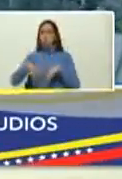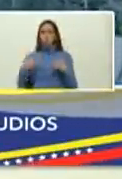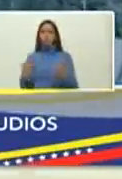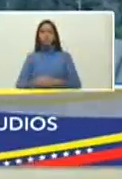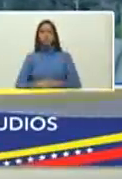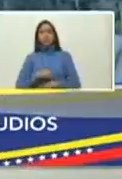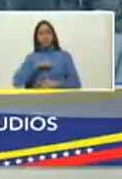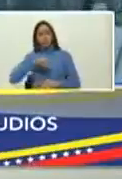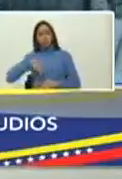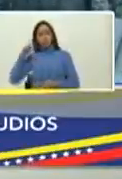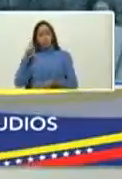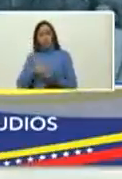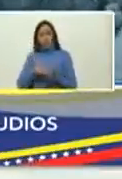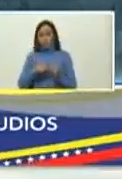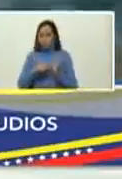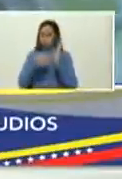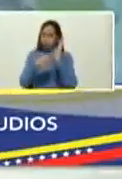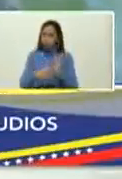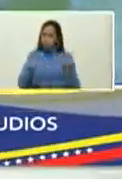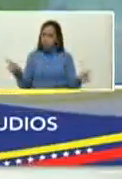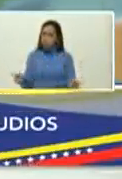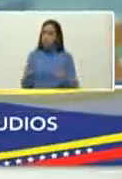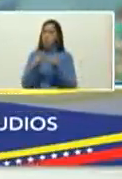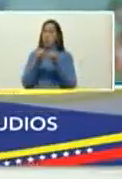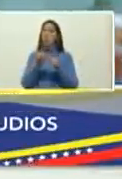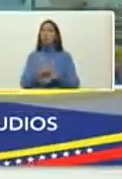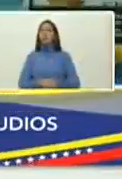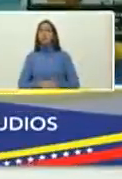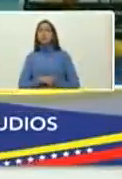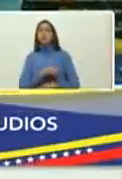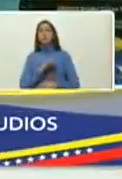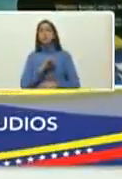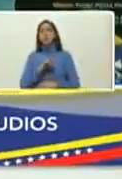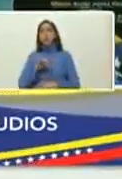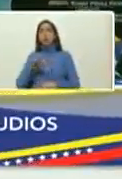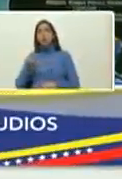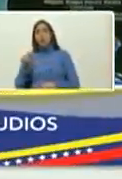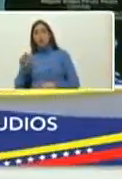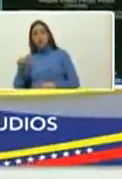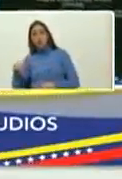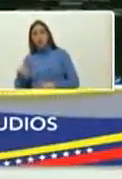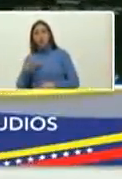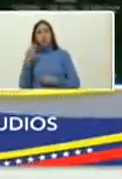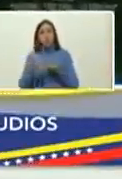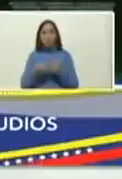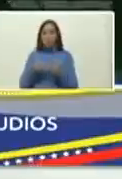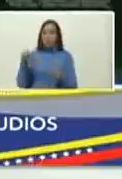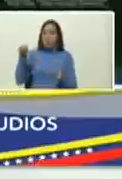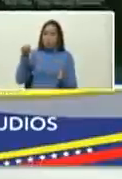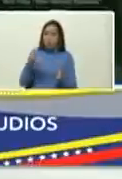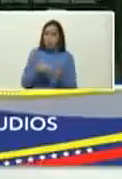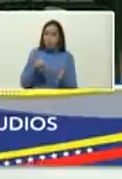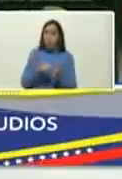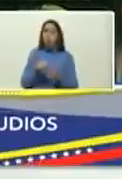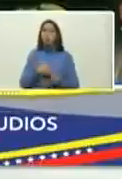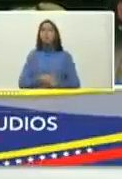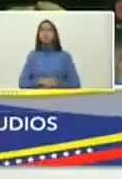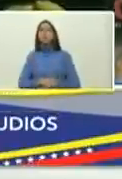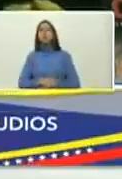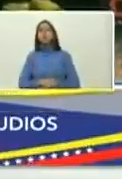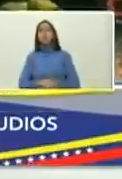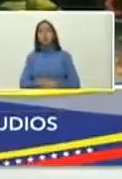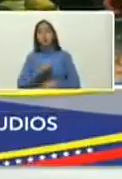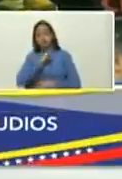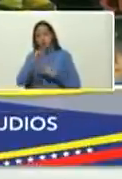estar aquí presente, como está presente Vietnam, el centro de la Feria